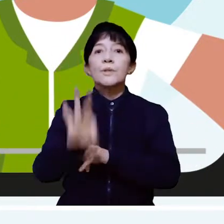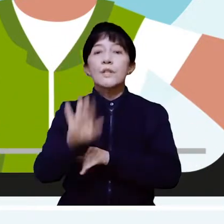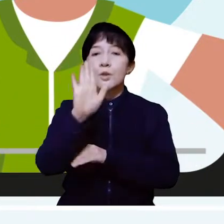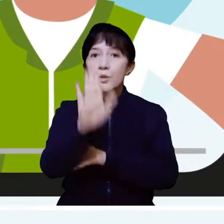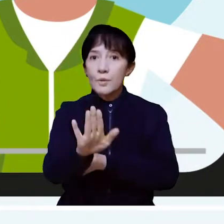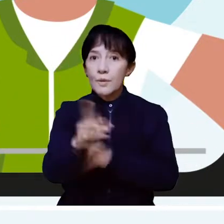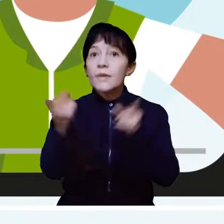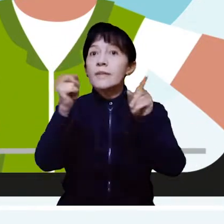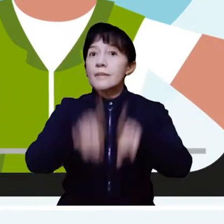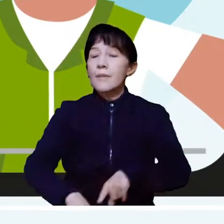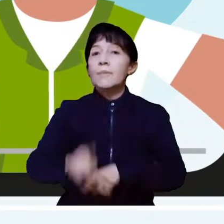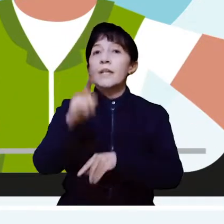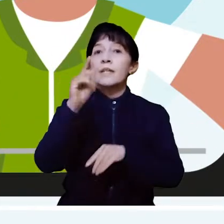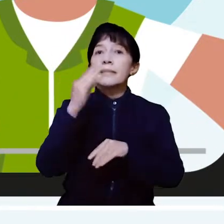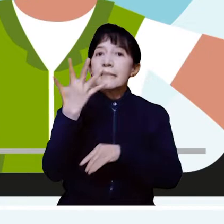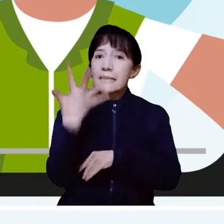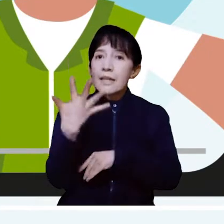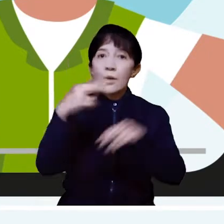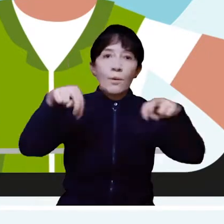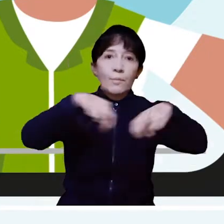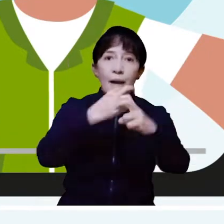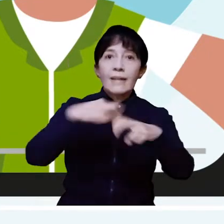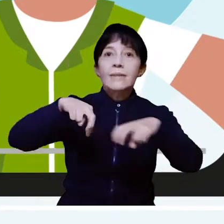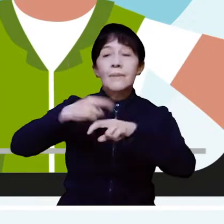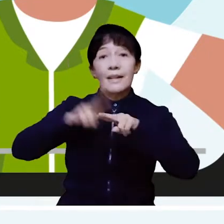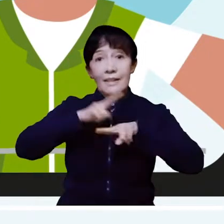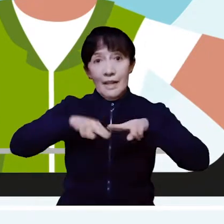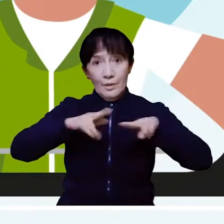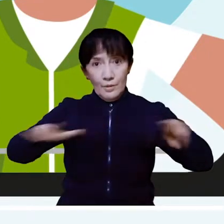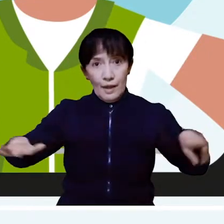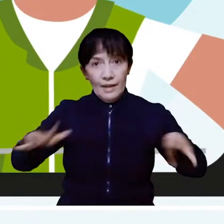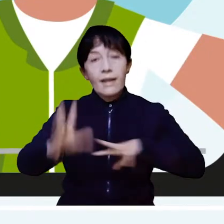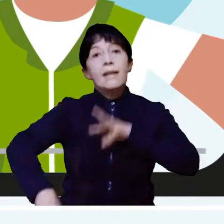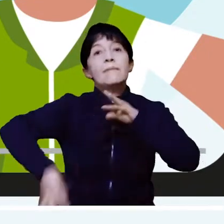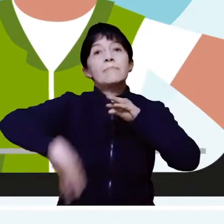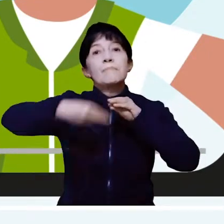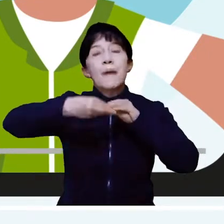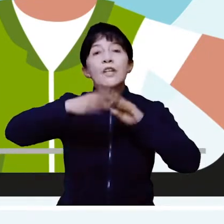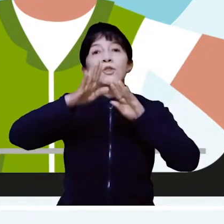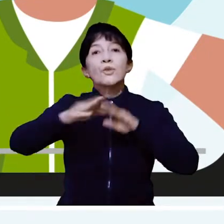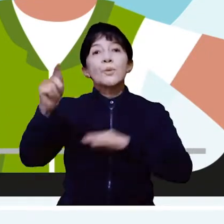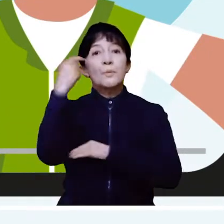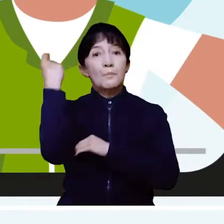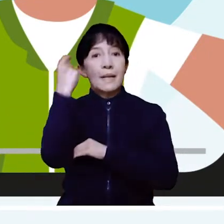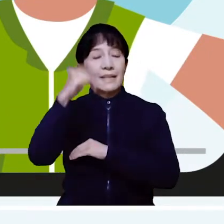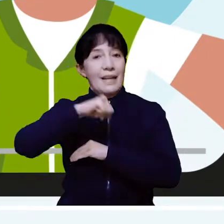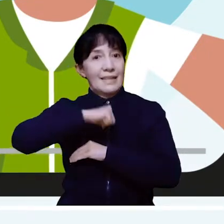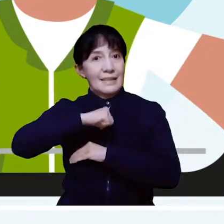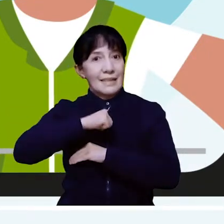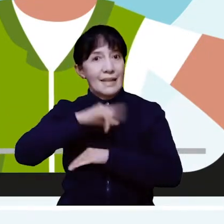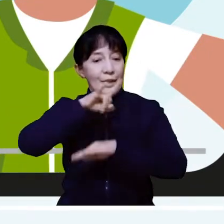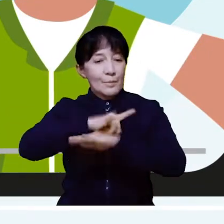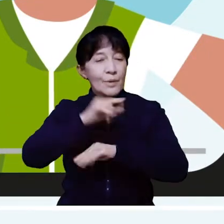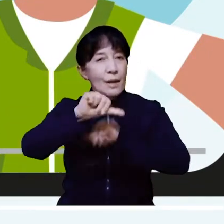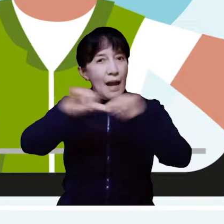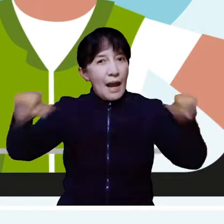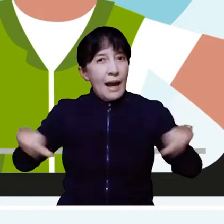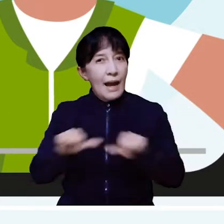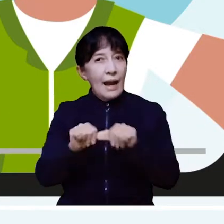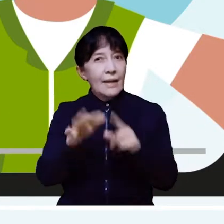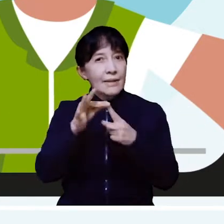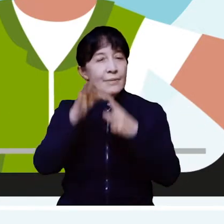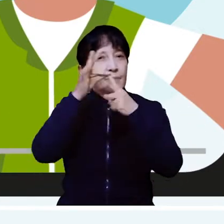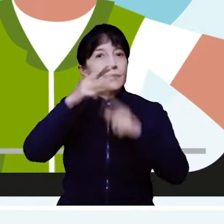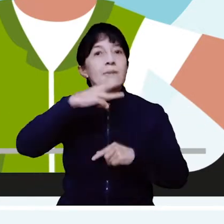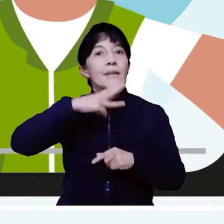y dentro de las cuales se encuentran 5 parques nacionales naturales? Además, el Meta tiene un área de manejo especial de